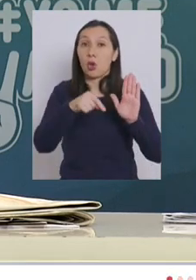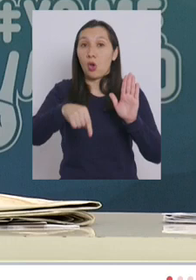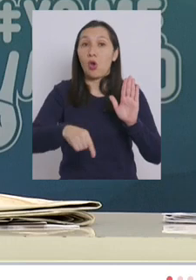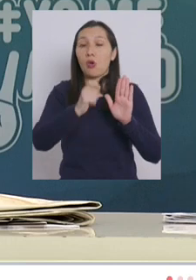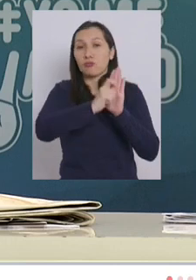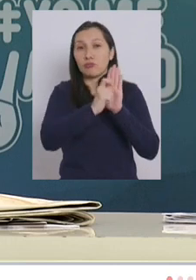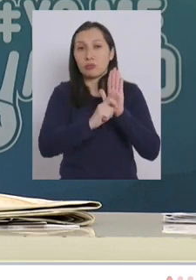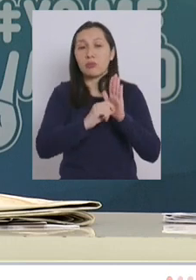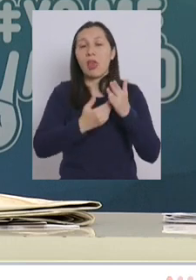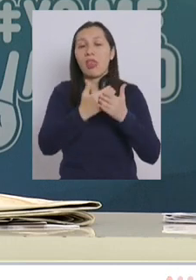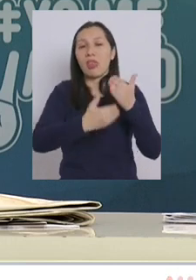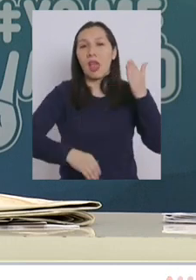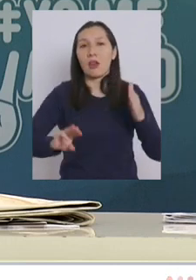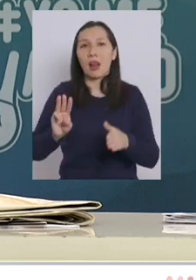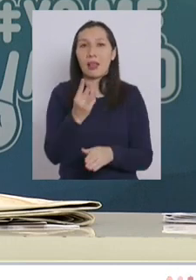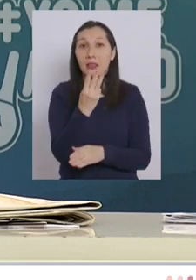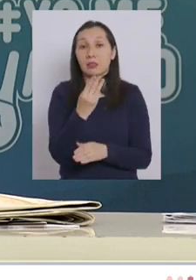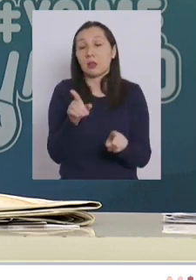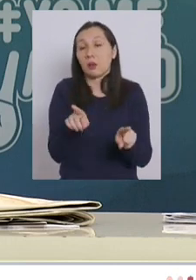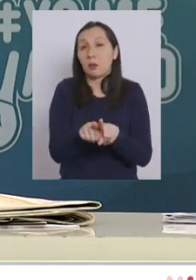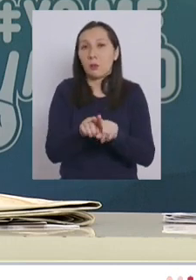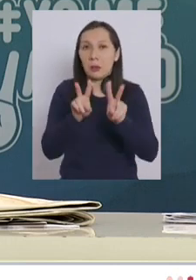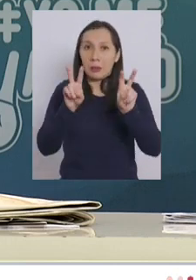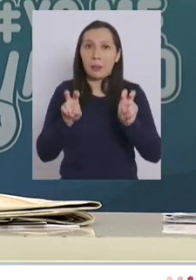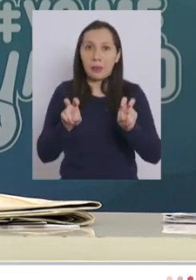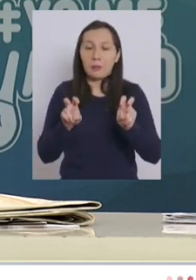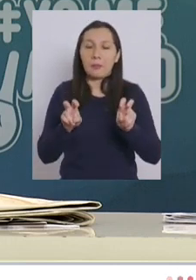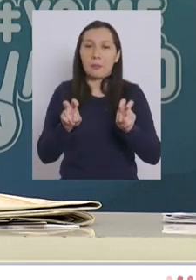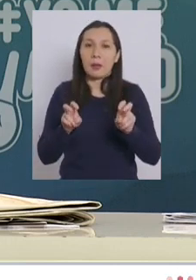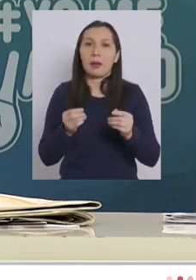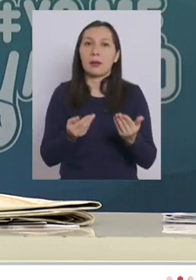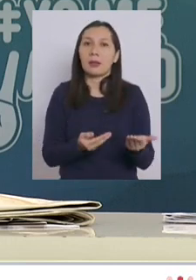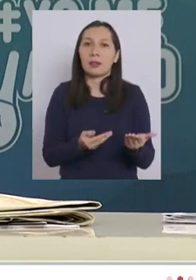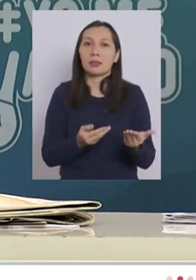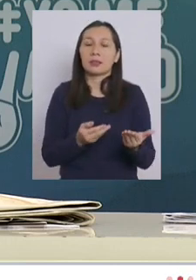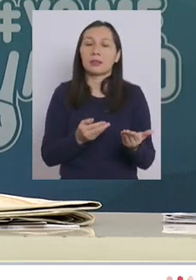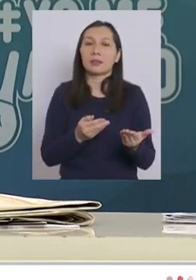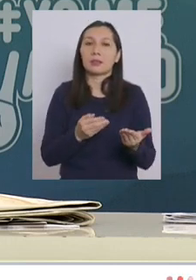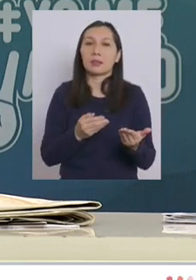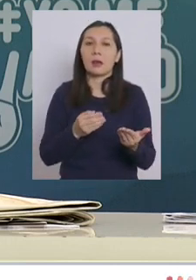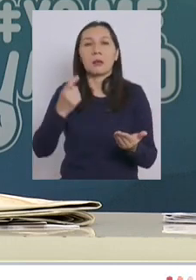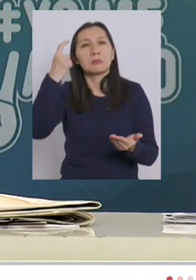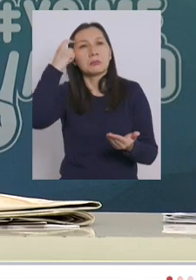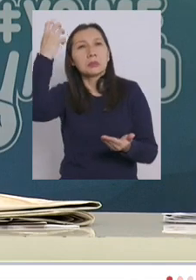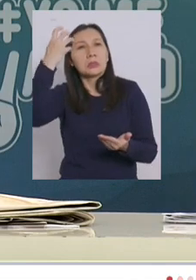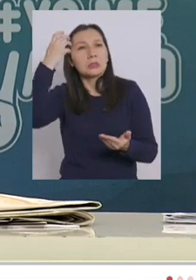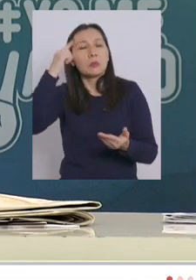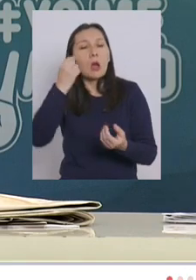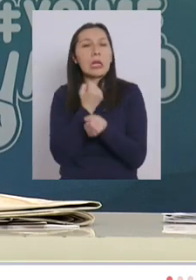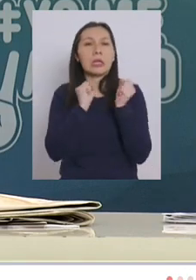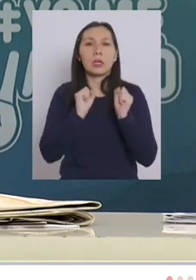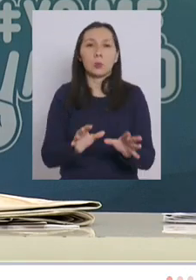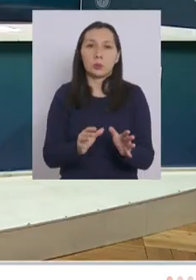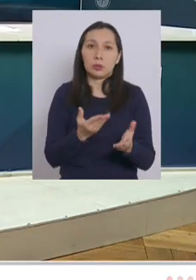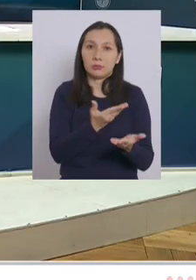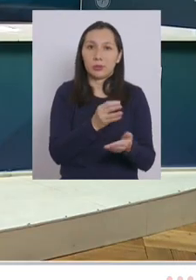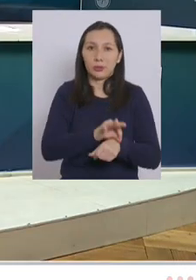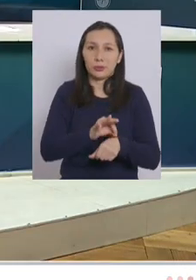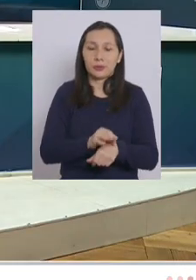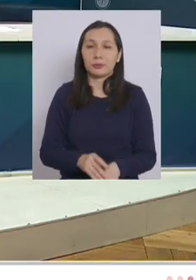un columnista de la tercera a propósito de los pensamientos de renuncia doctora Daza